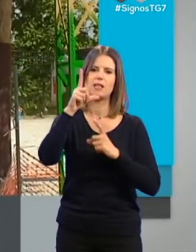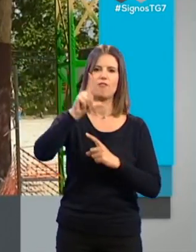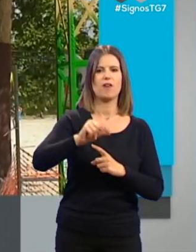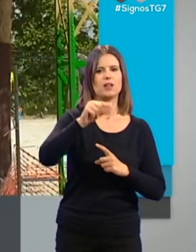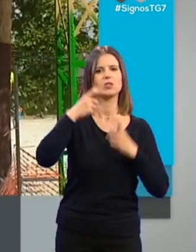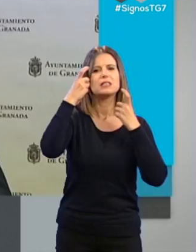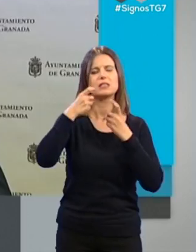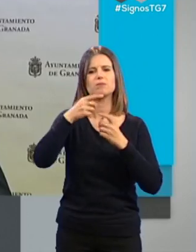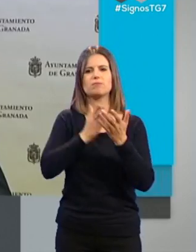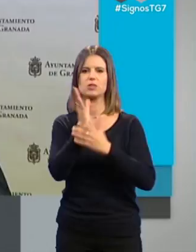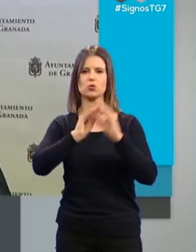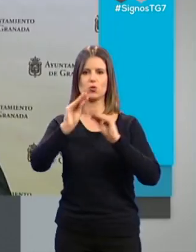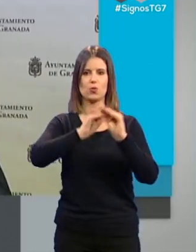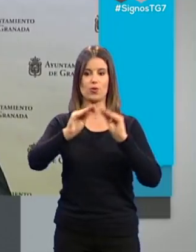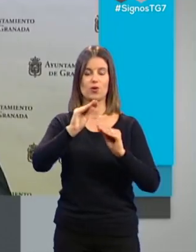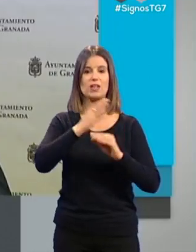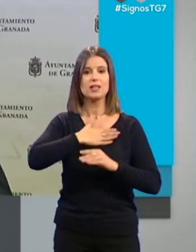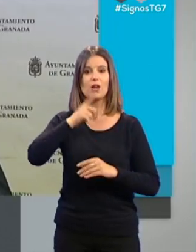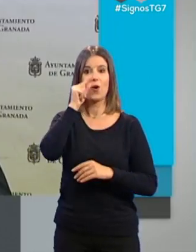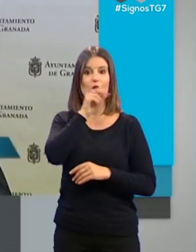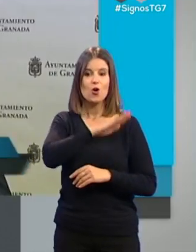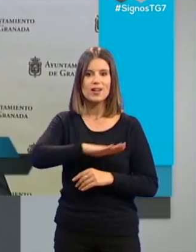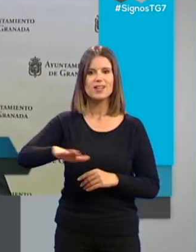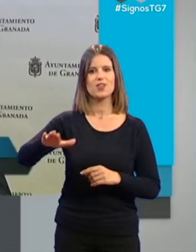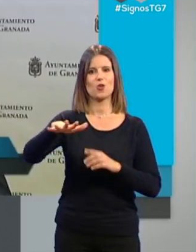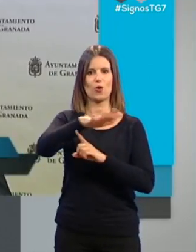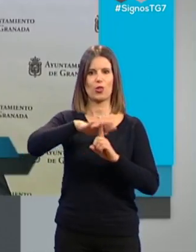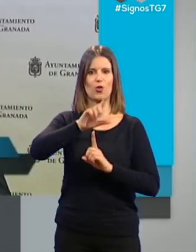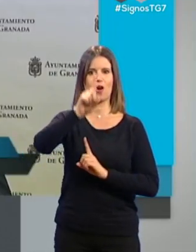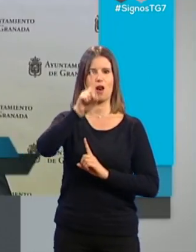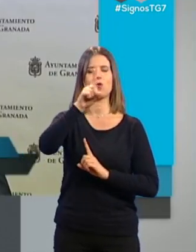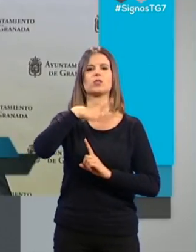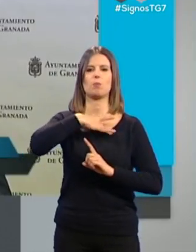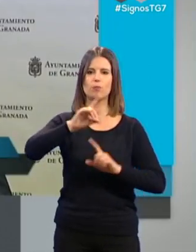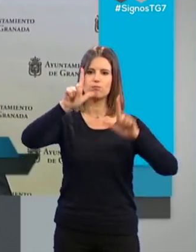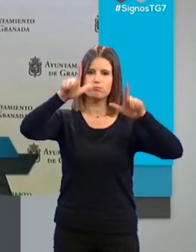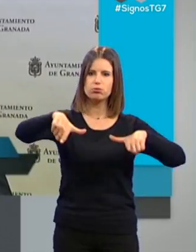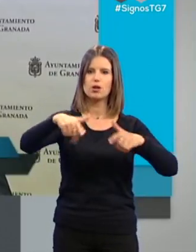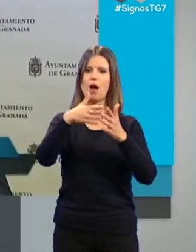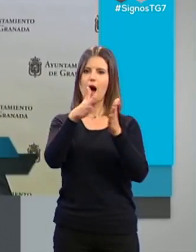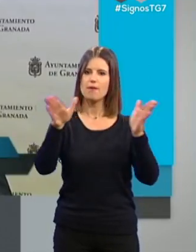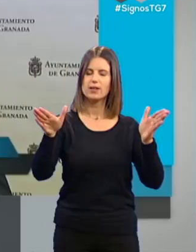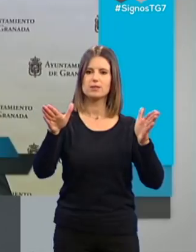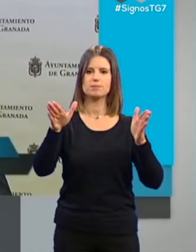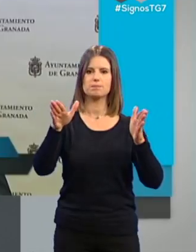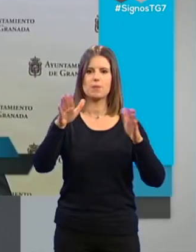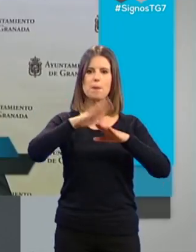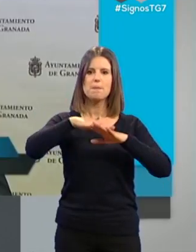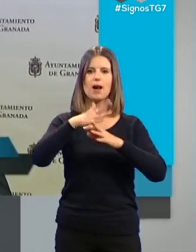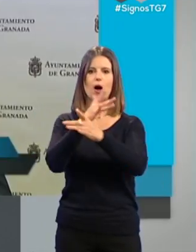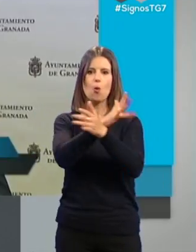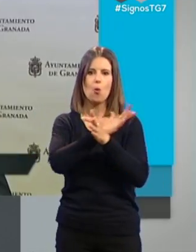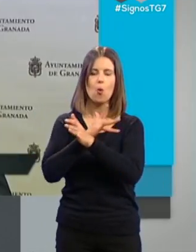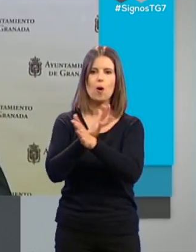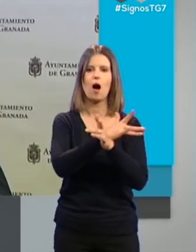buscando su viabilidad. Que los niños, los chavales que están en la zona norte puedan tener unas instalaciones abiertas en las que puedan jugar